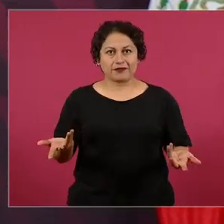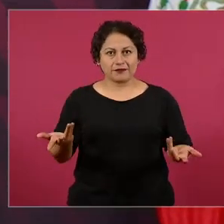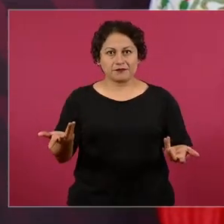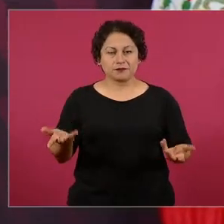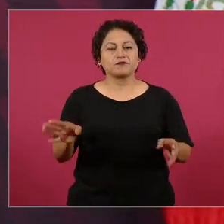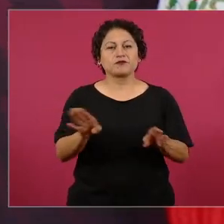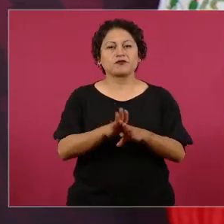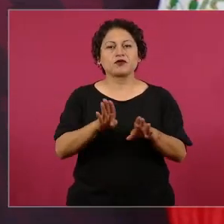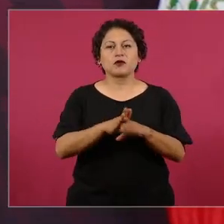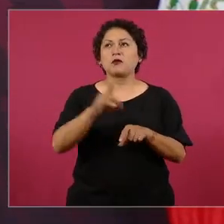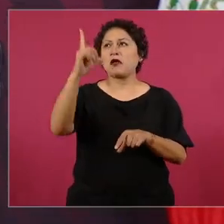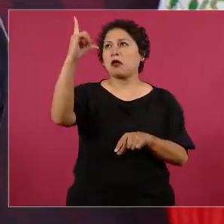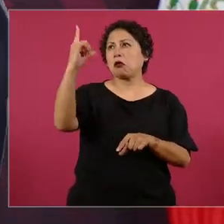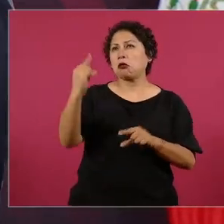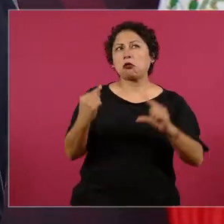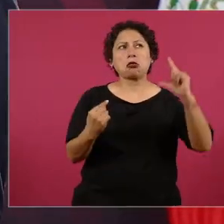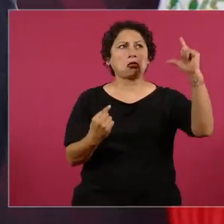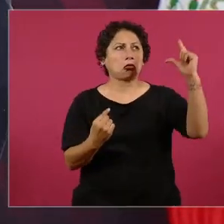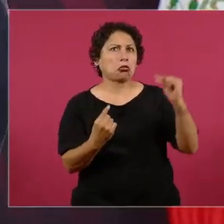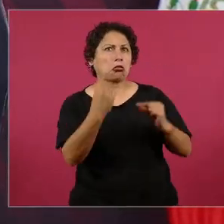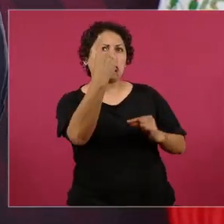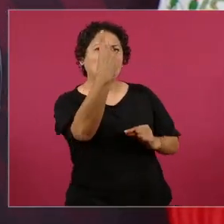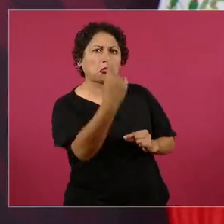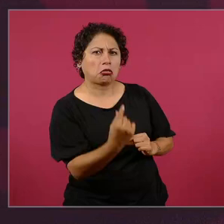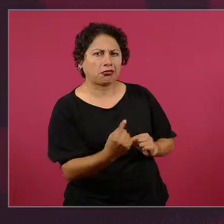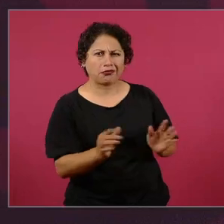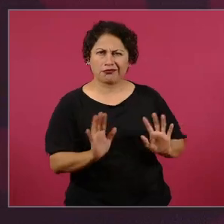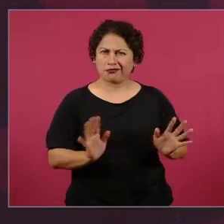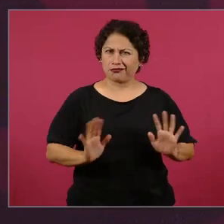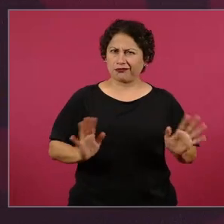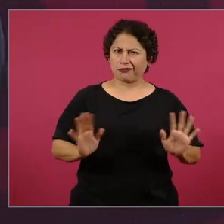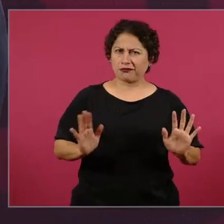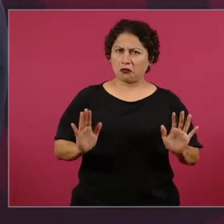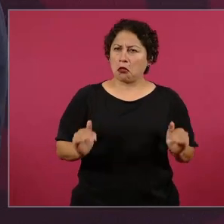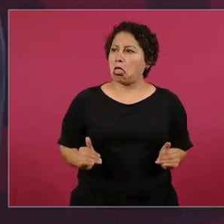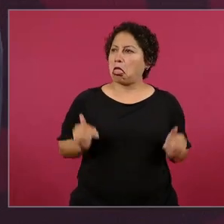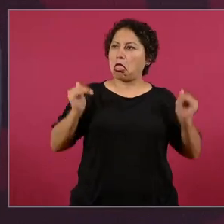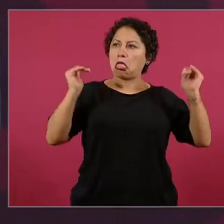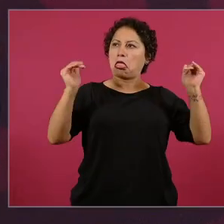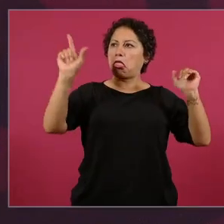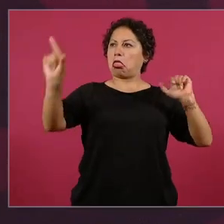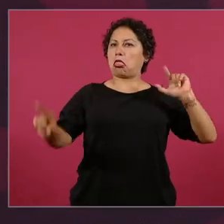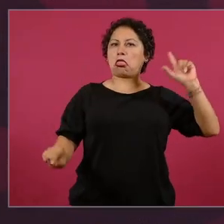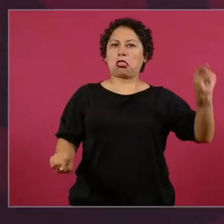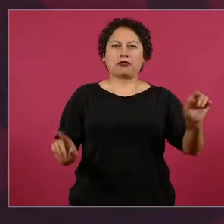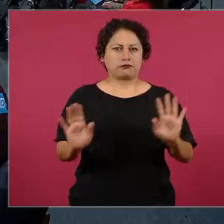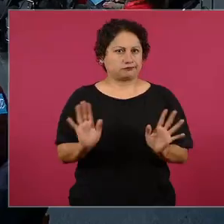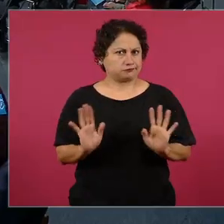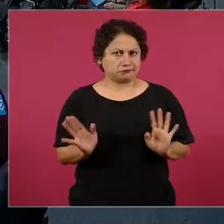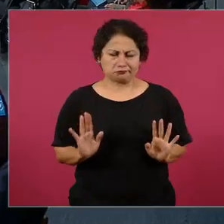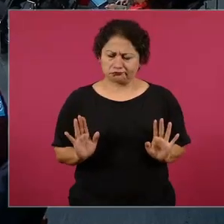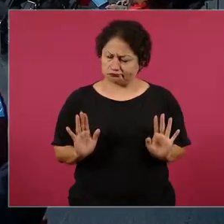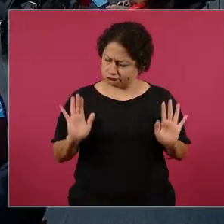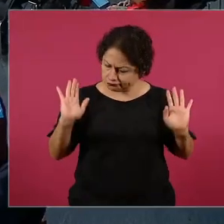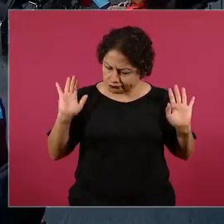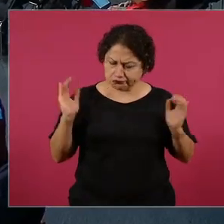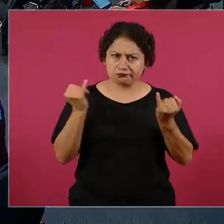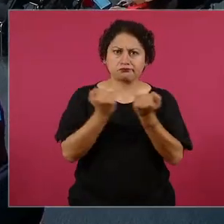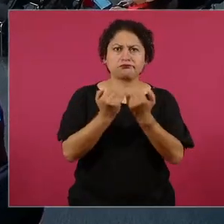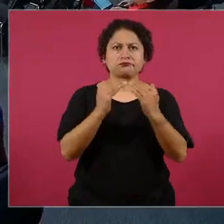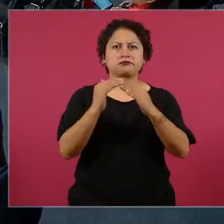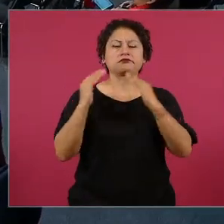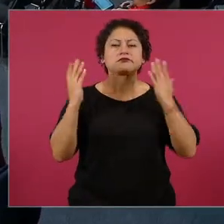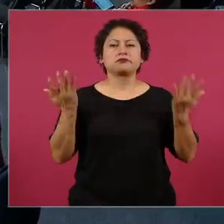menos que nadie no somos más que nadie pero tampoco menos que nadie presidente y nada más para terminar sin embargo